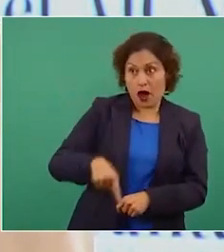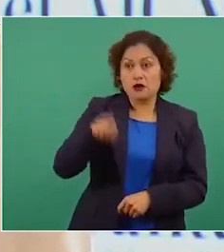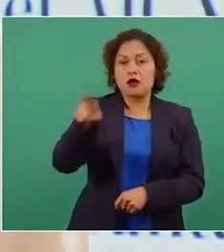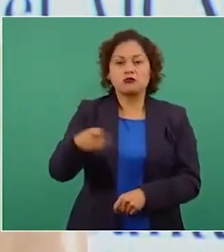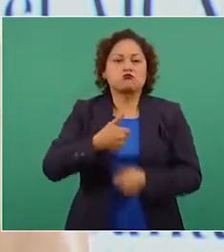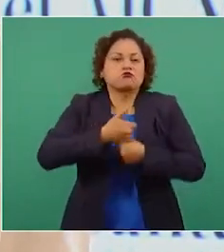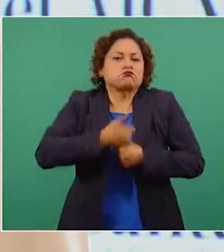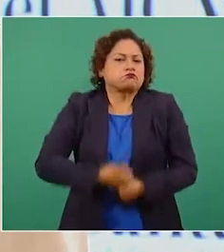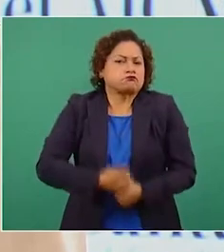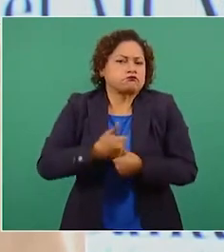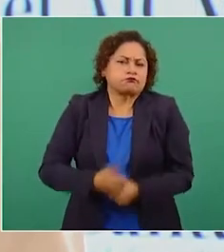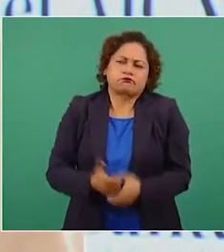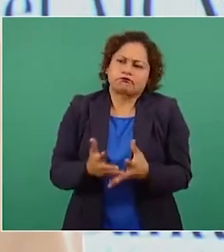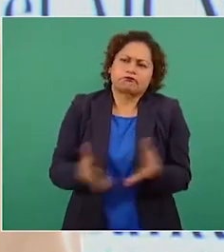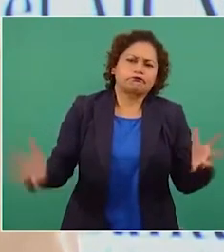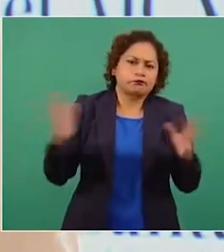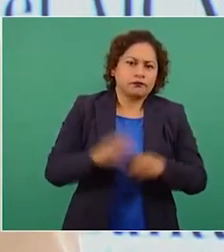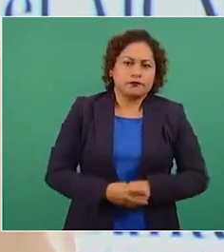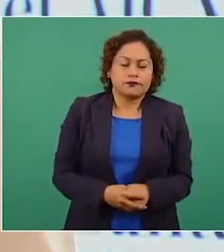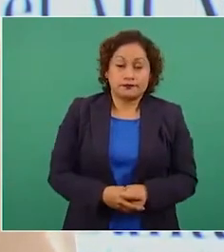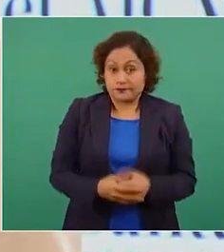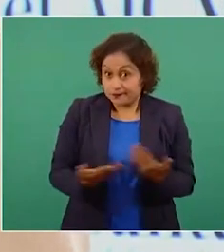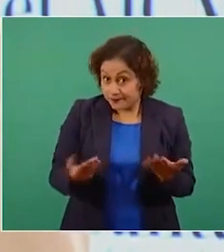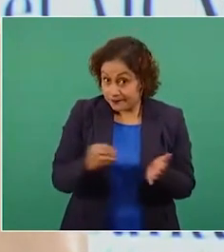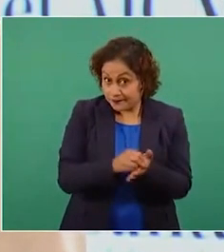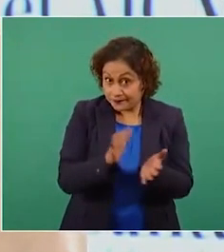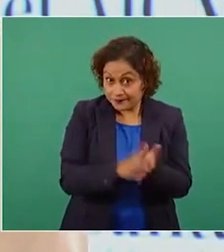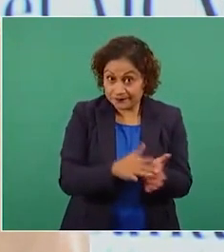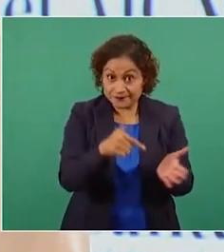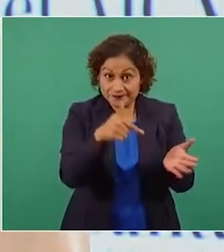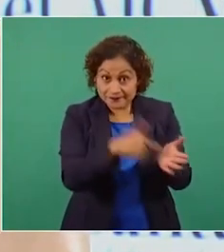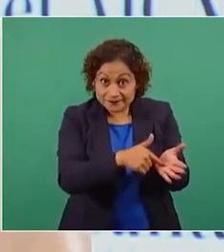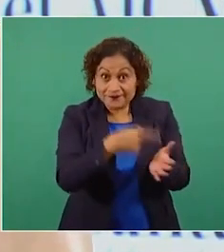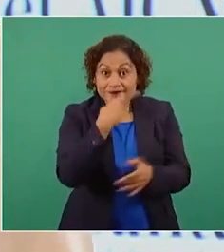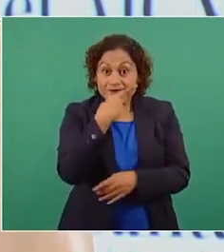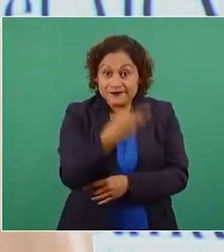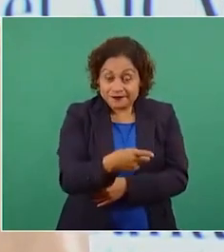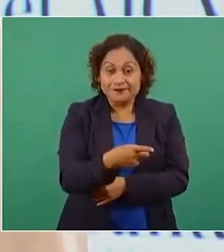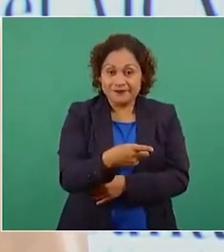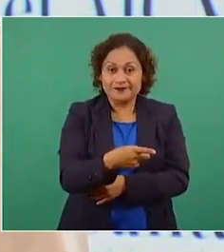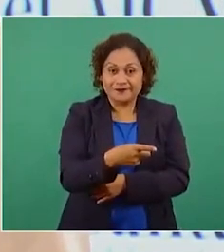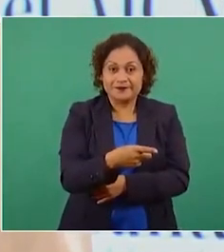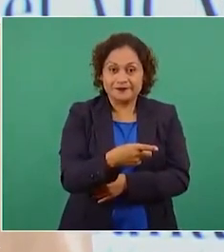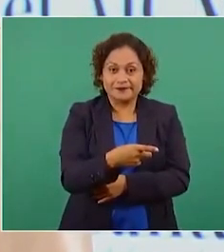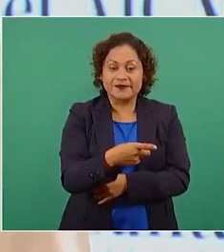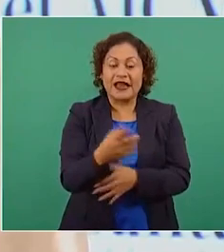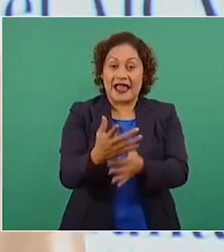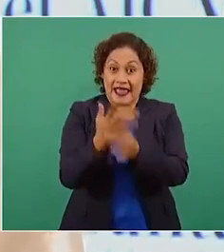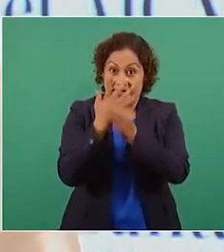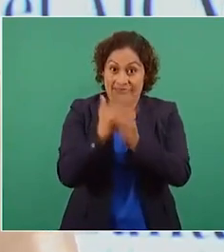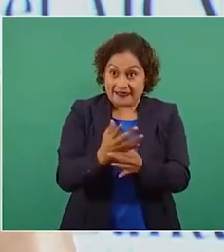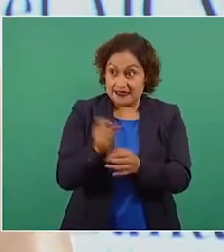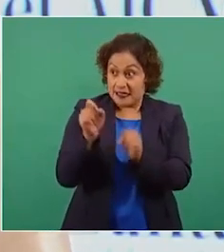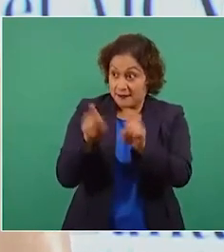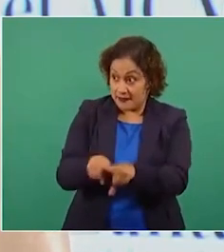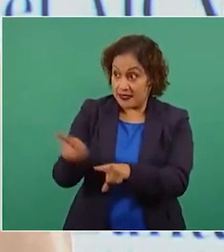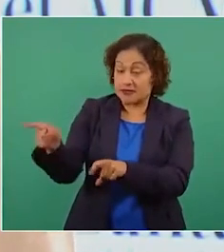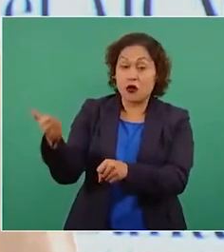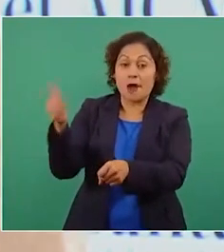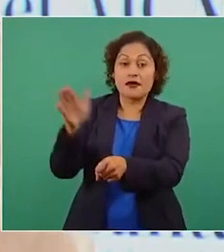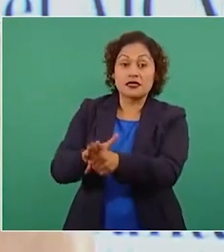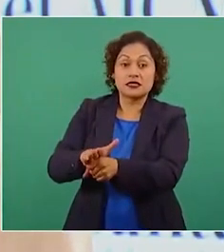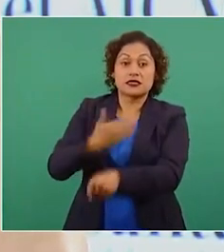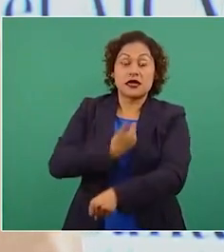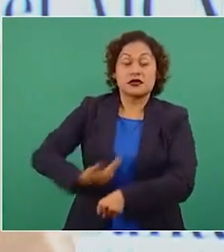tu sufrimiento será un mayor. Este es el mensaje que la administración de López Obrador manda todos los días